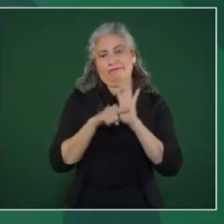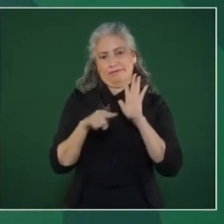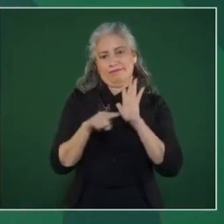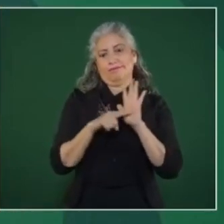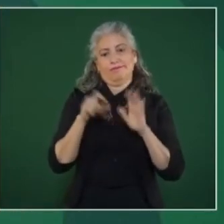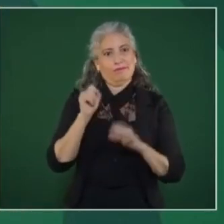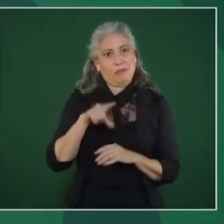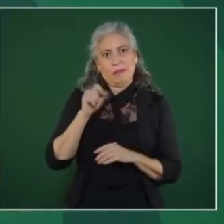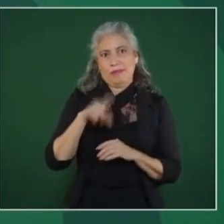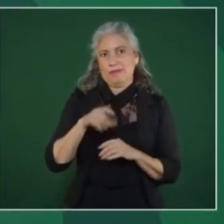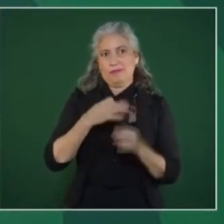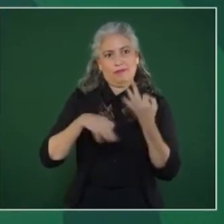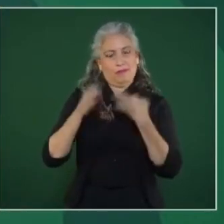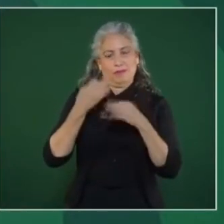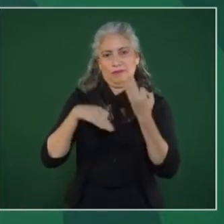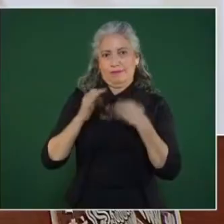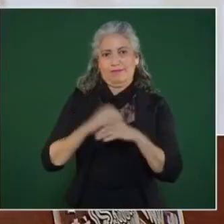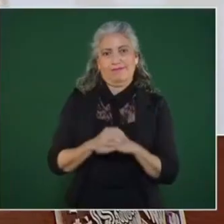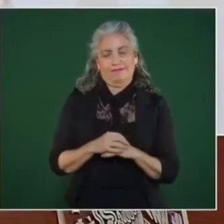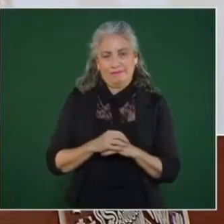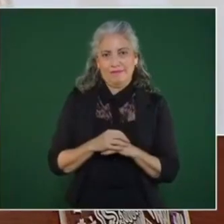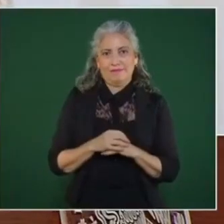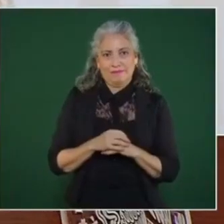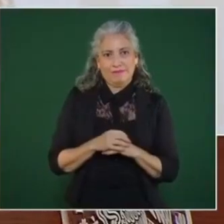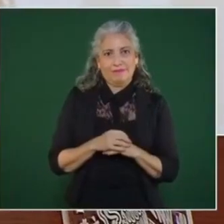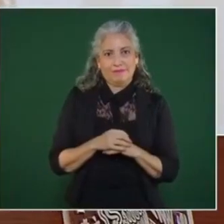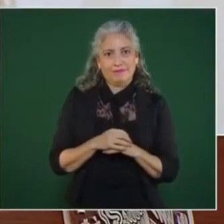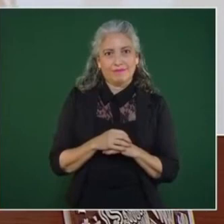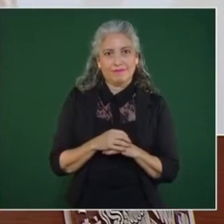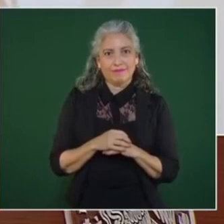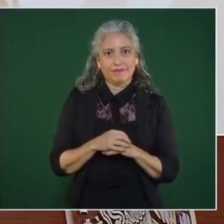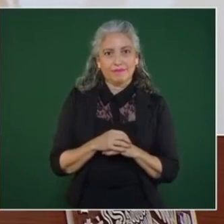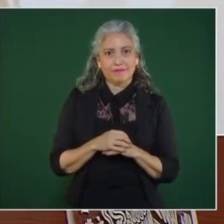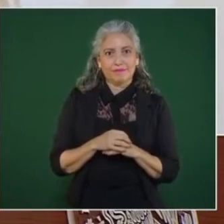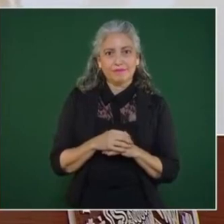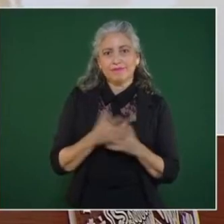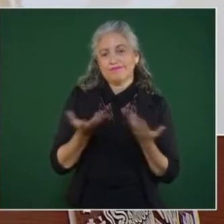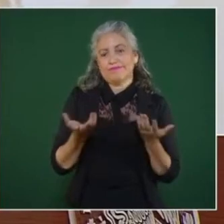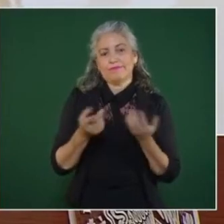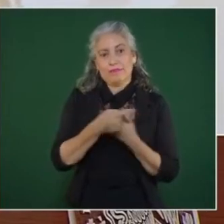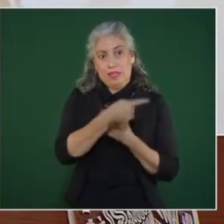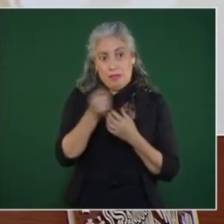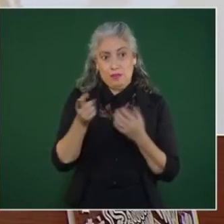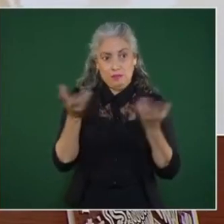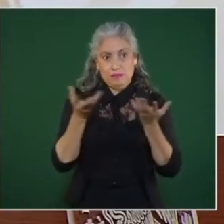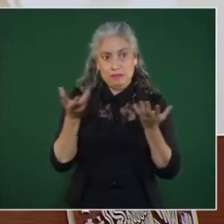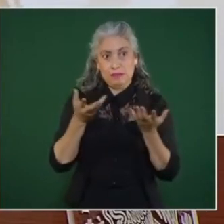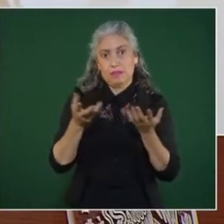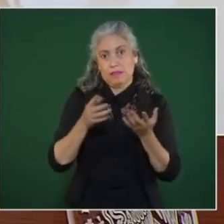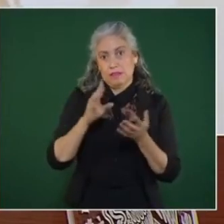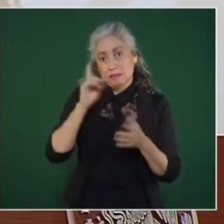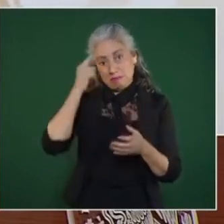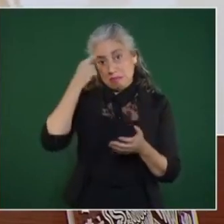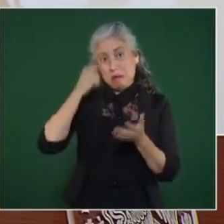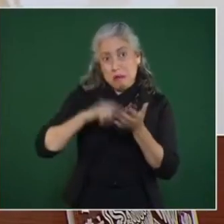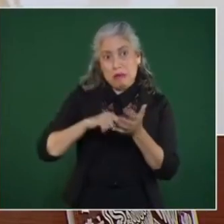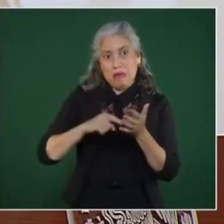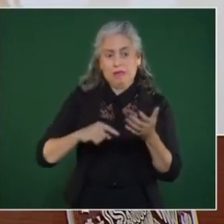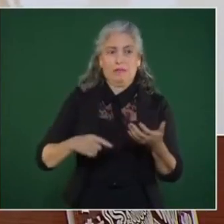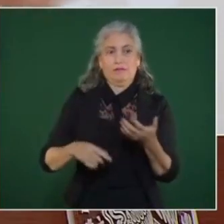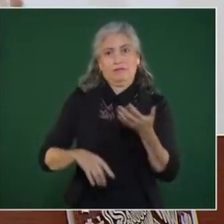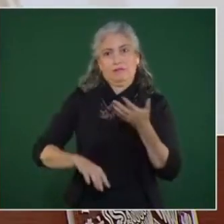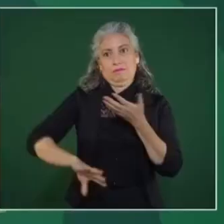suponen nos afecta, se